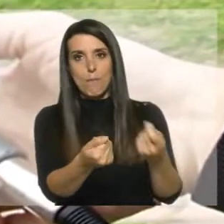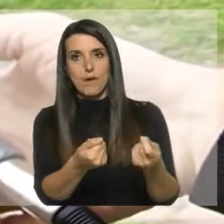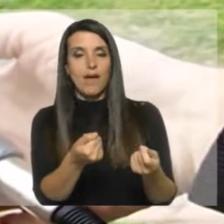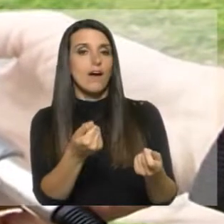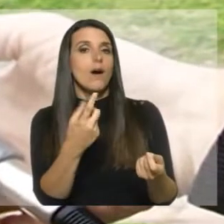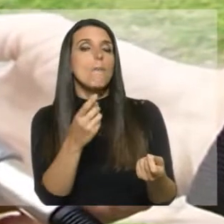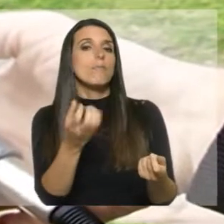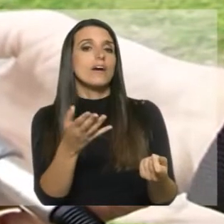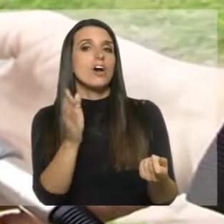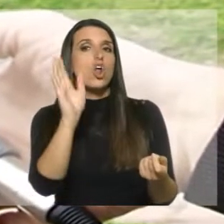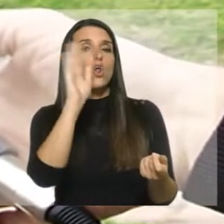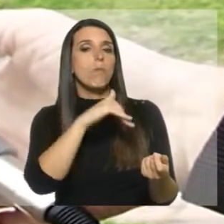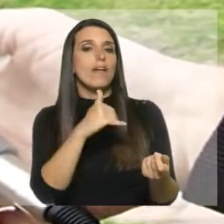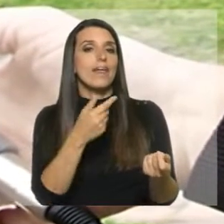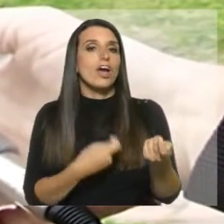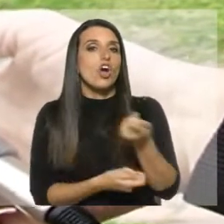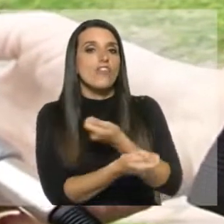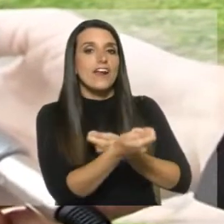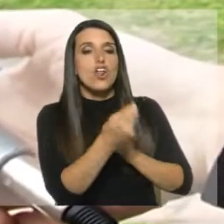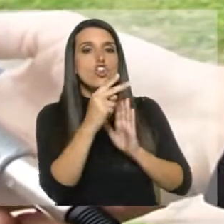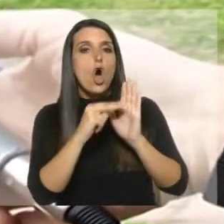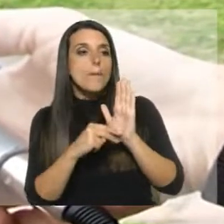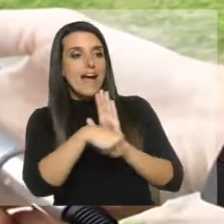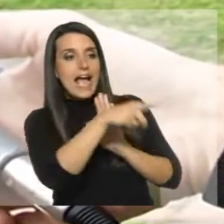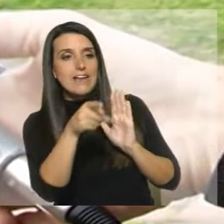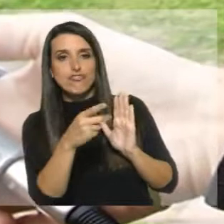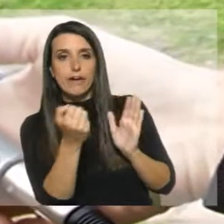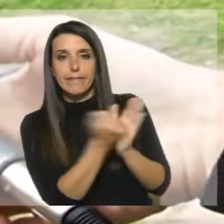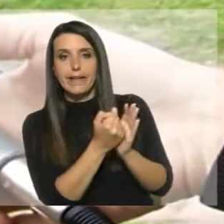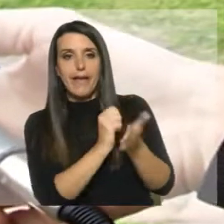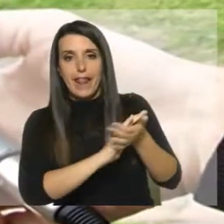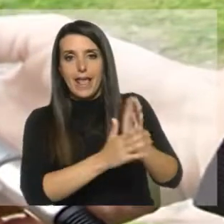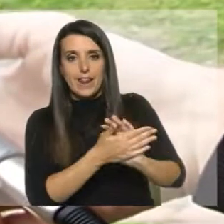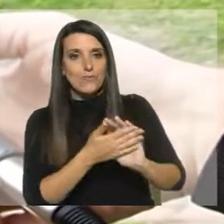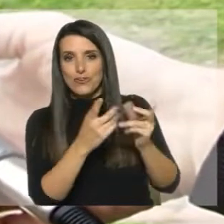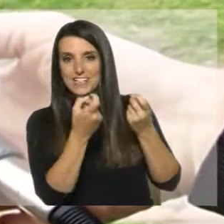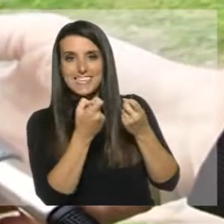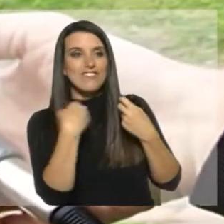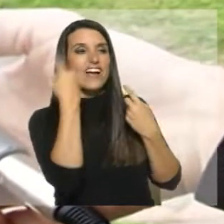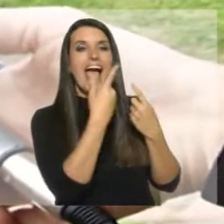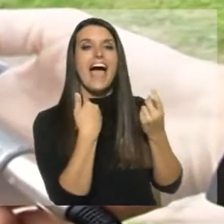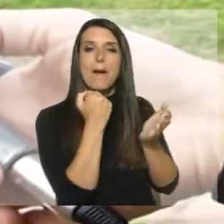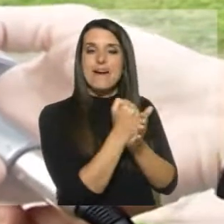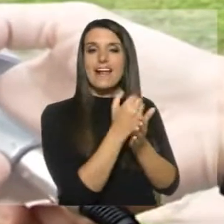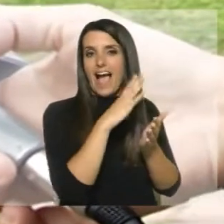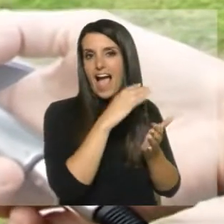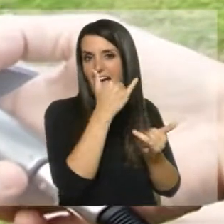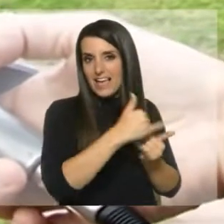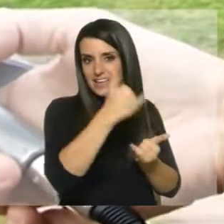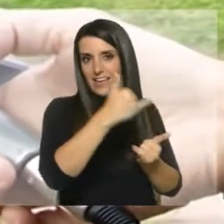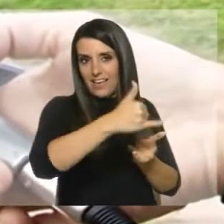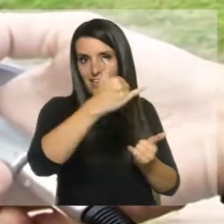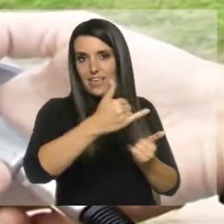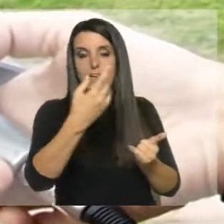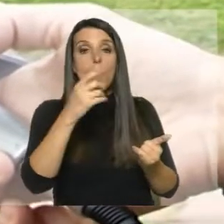aplicar a las cajillas de contrabando la normativa del etiquetado neutro, del empaquetado neutro, porque además también hay una